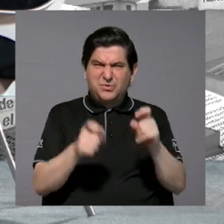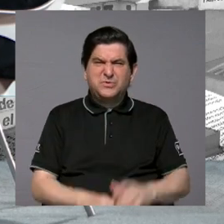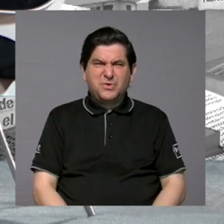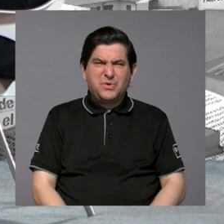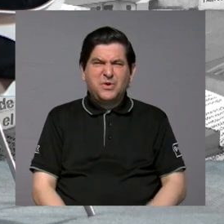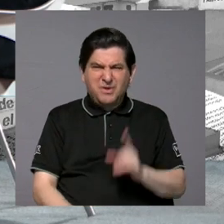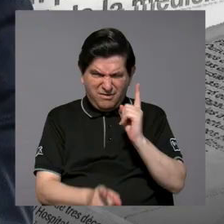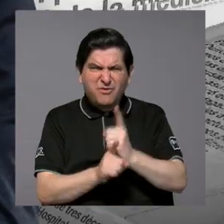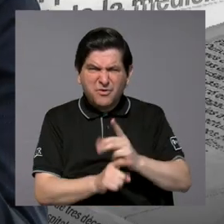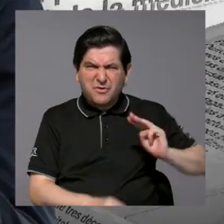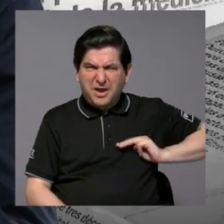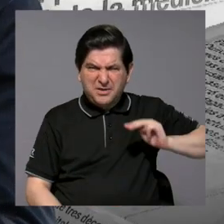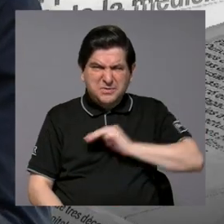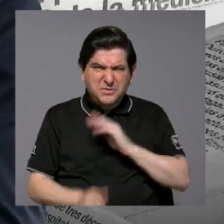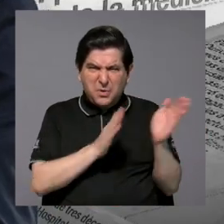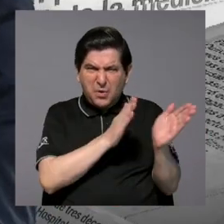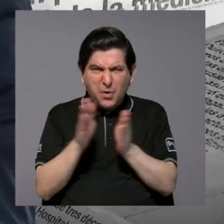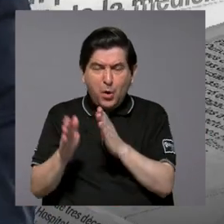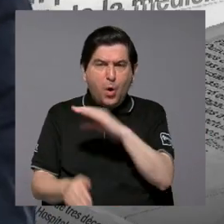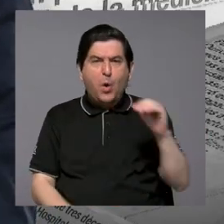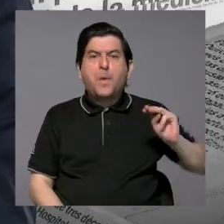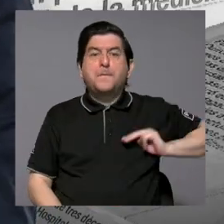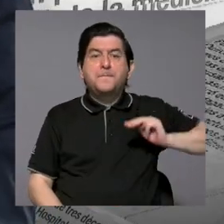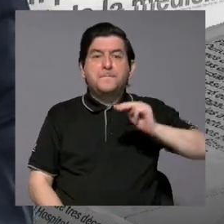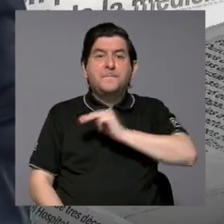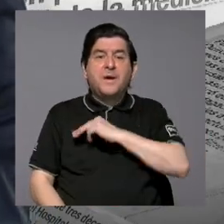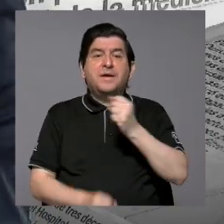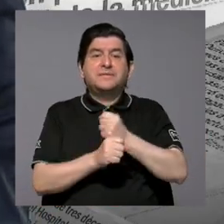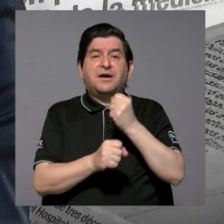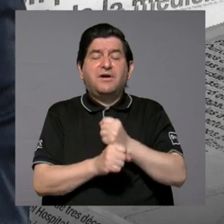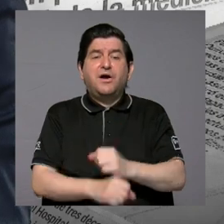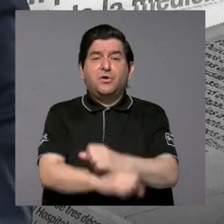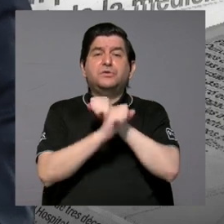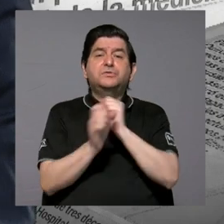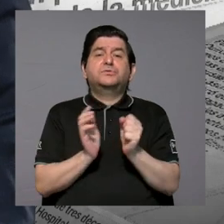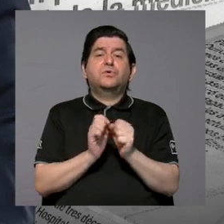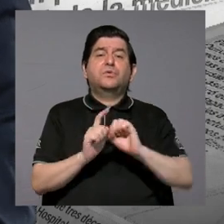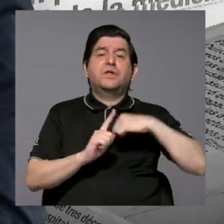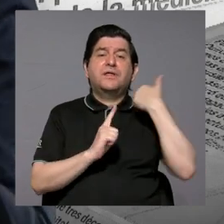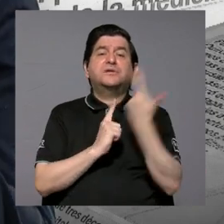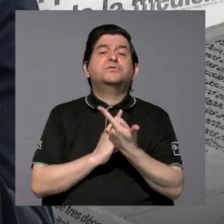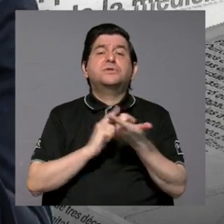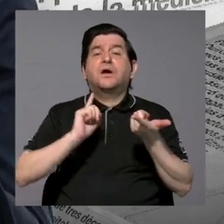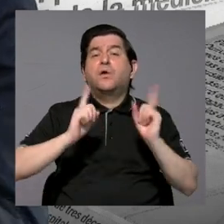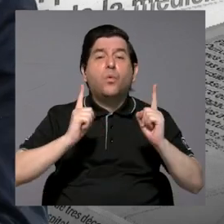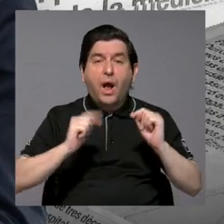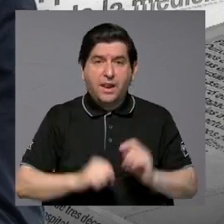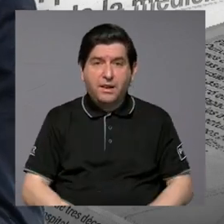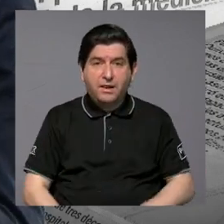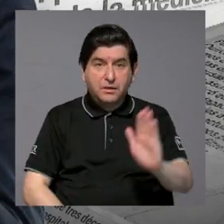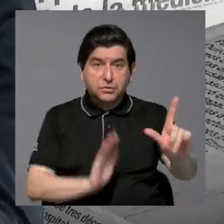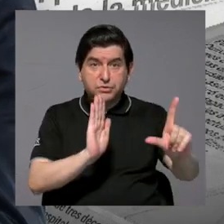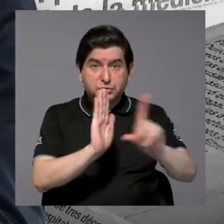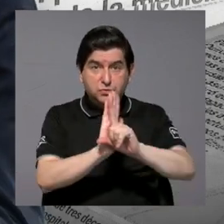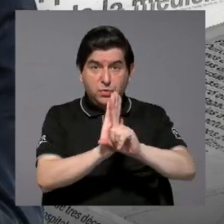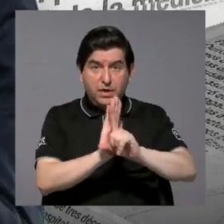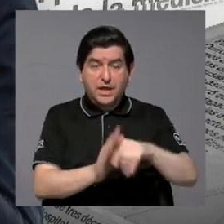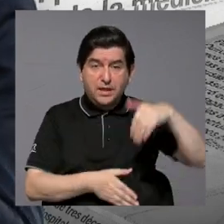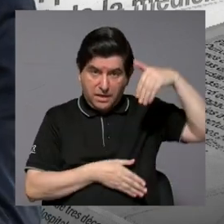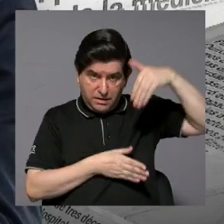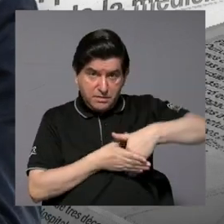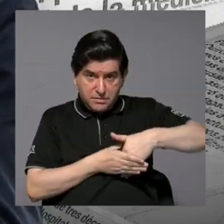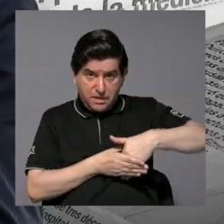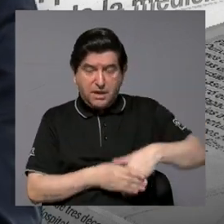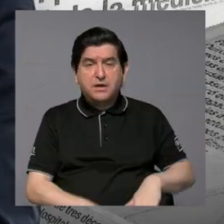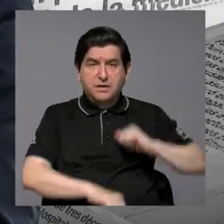Ministerio de Planificación o debió haber sido del Ministerio de Trabajo y Seguridad Social. ¿Verdad? Que su ley orgánica